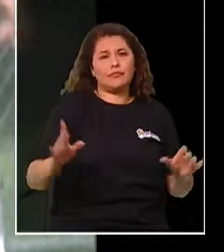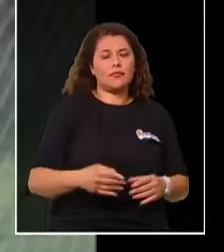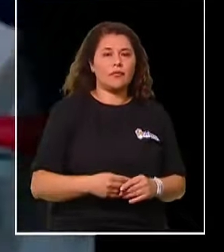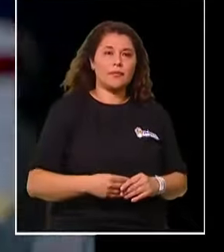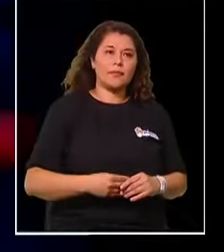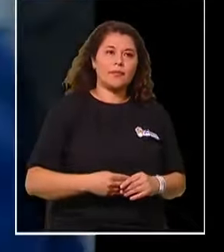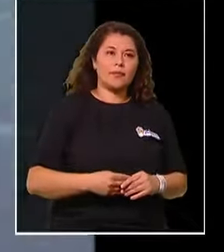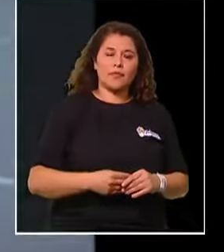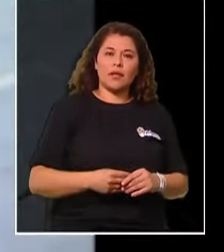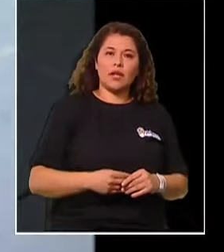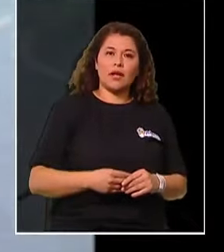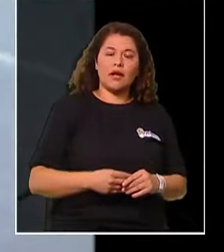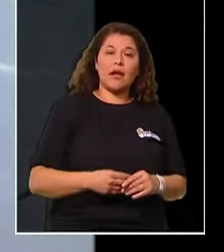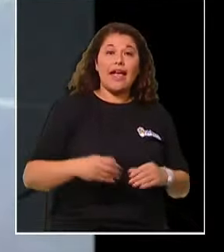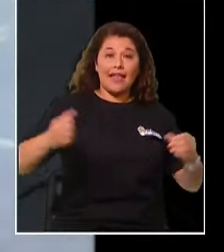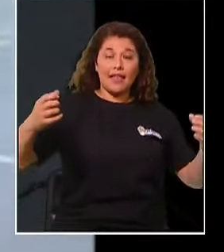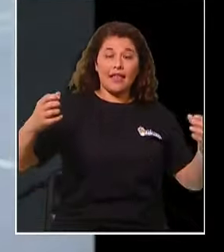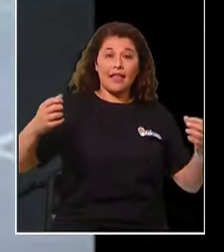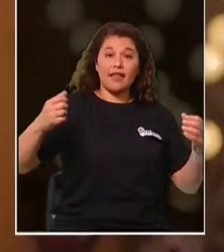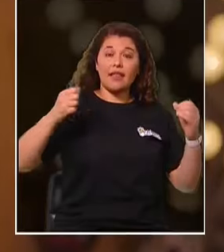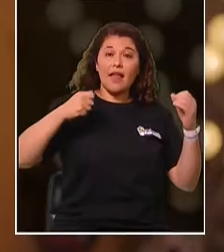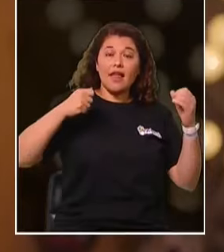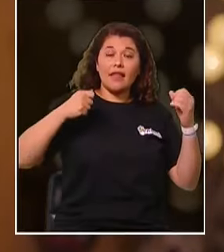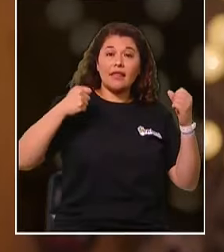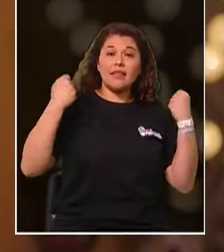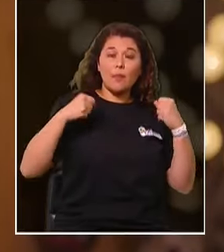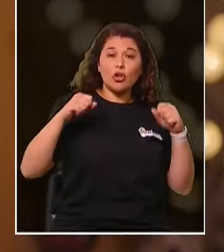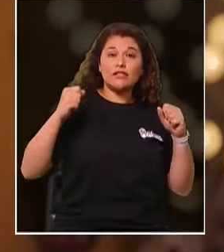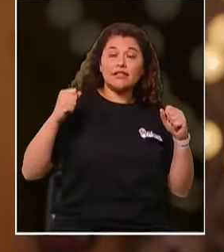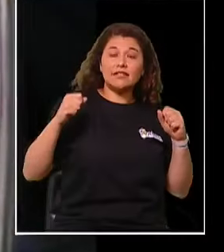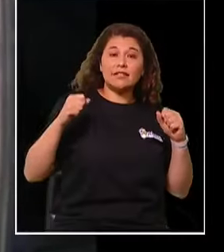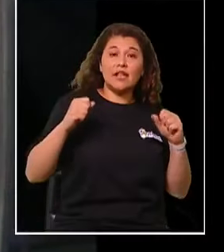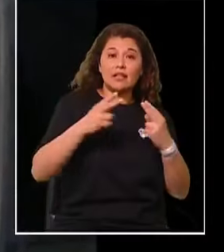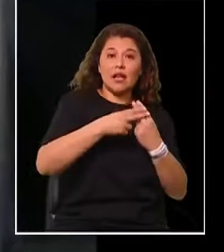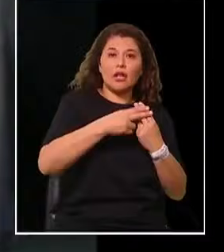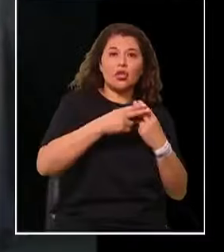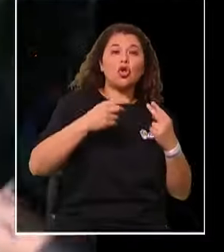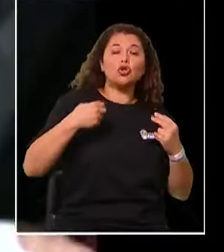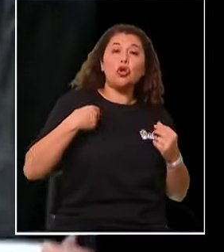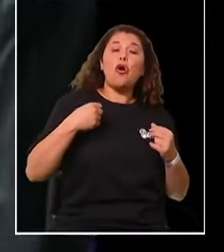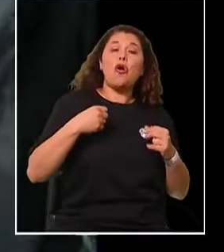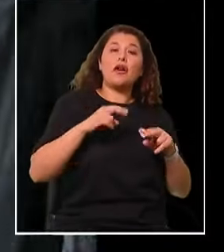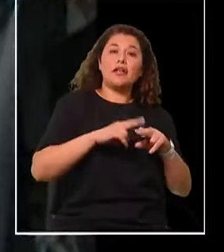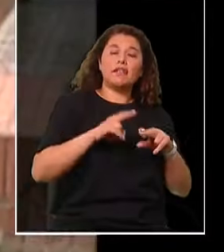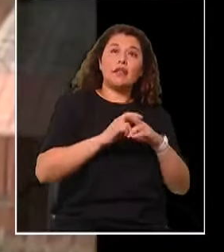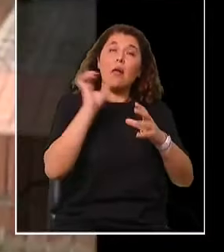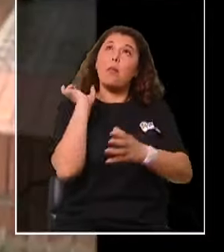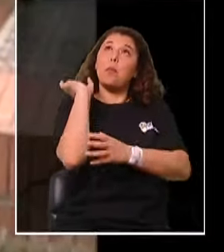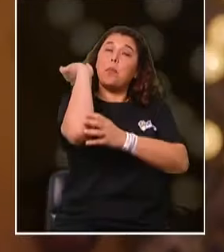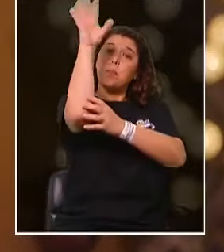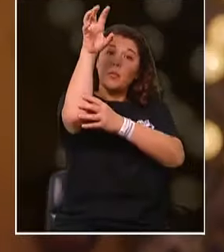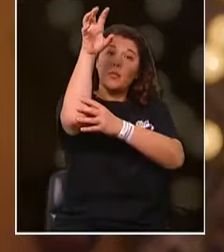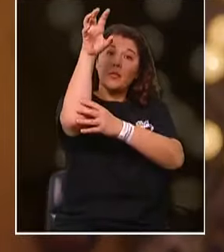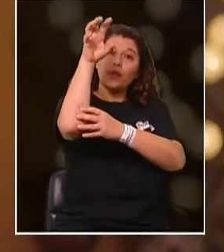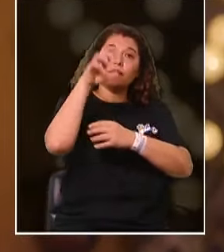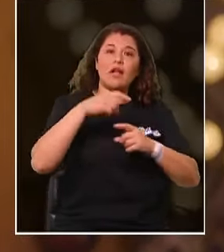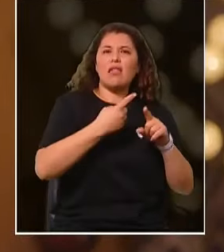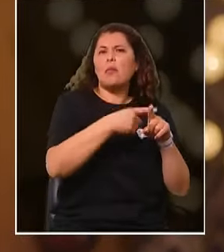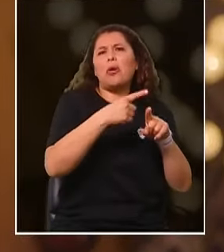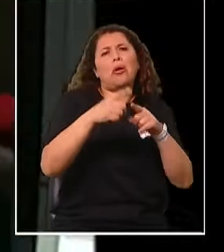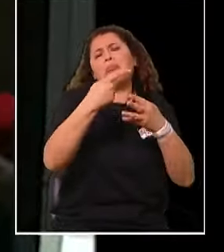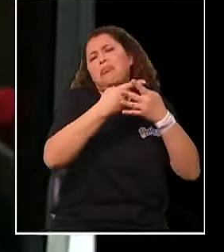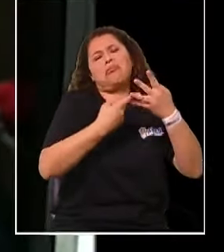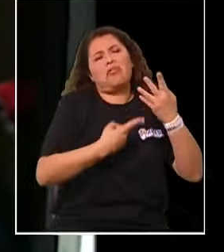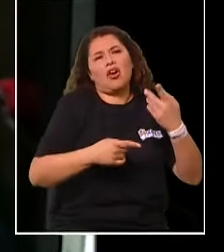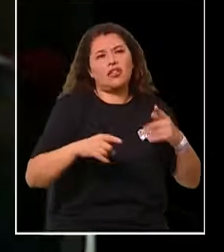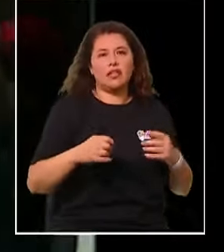En el área de deporte de Teletón hice básquetbol, o atletismo con bastones. Y después abrieron otra actividad. O yo me inscribí